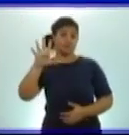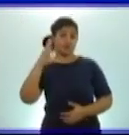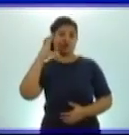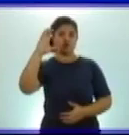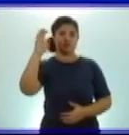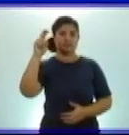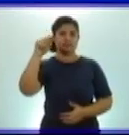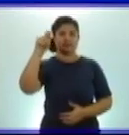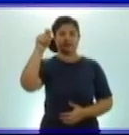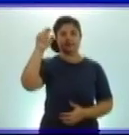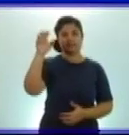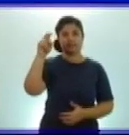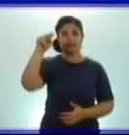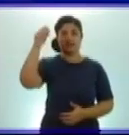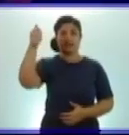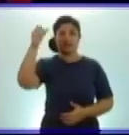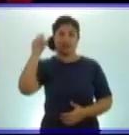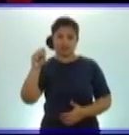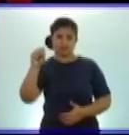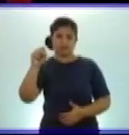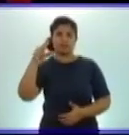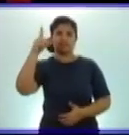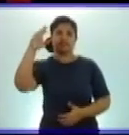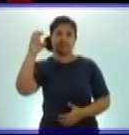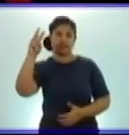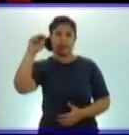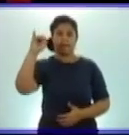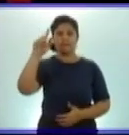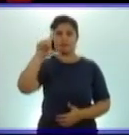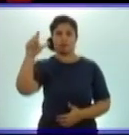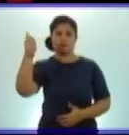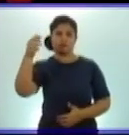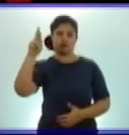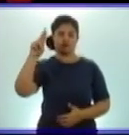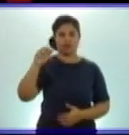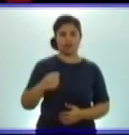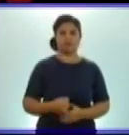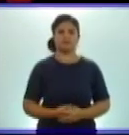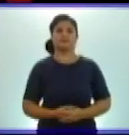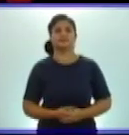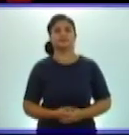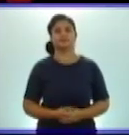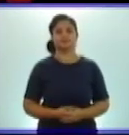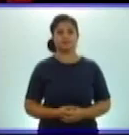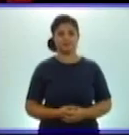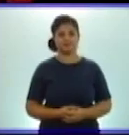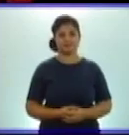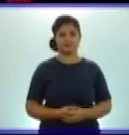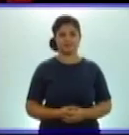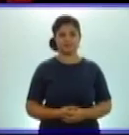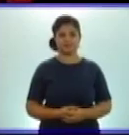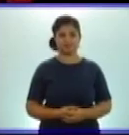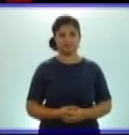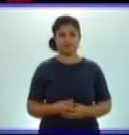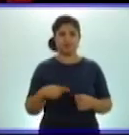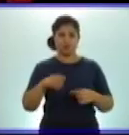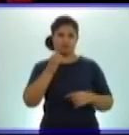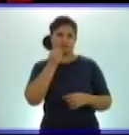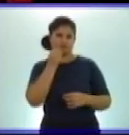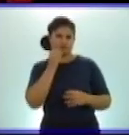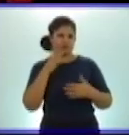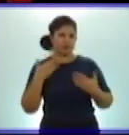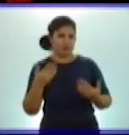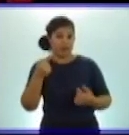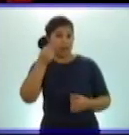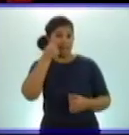Porque todos los números de 6 lugares comienzan con la centena de millar. Y bueno, vamos a ver entonces el